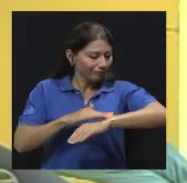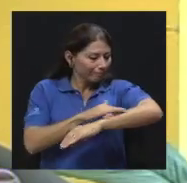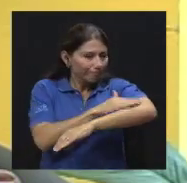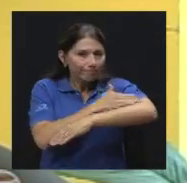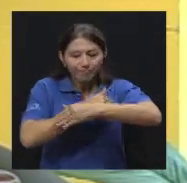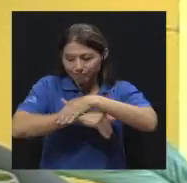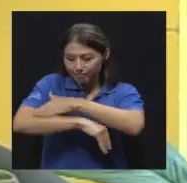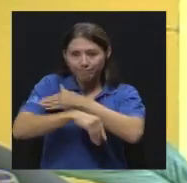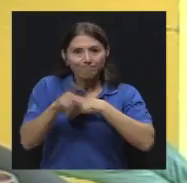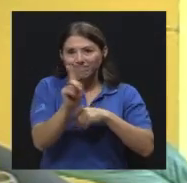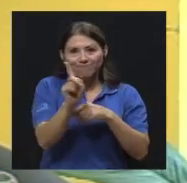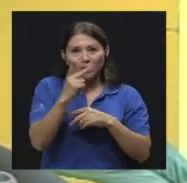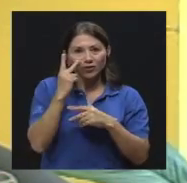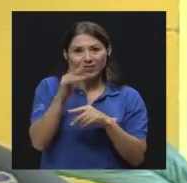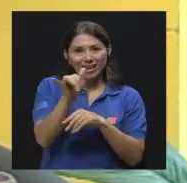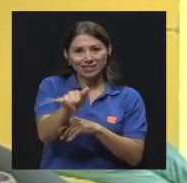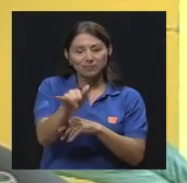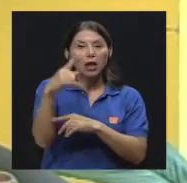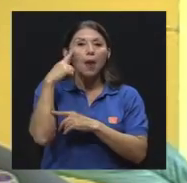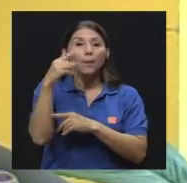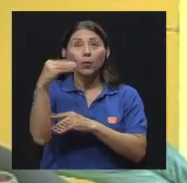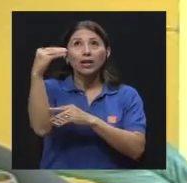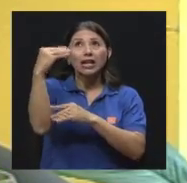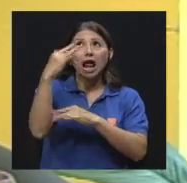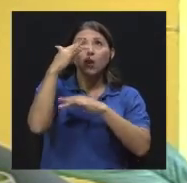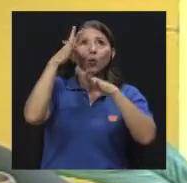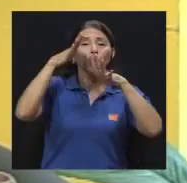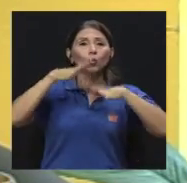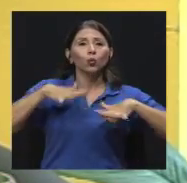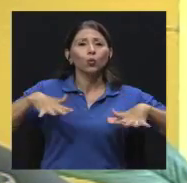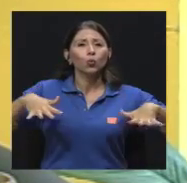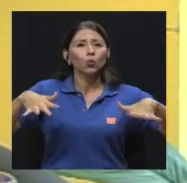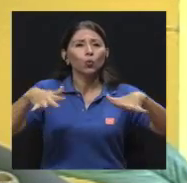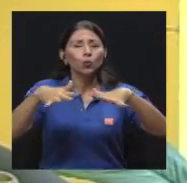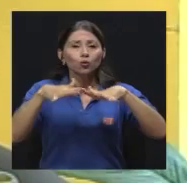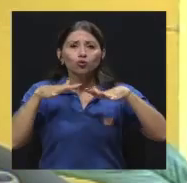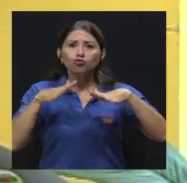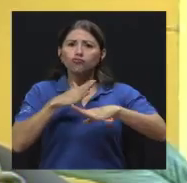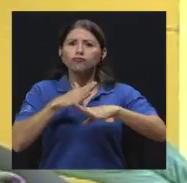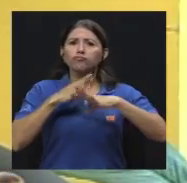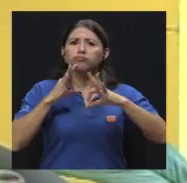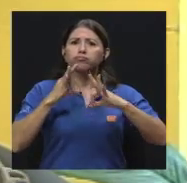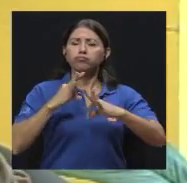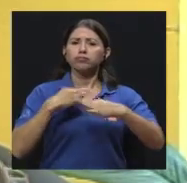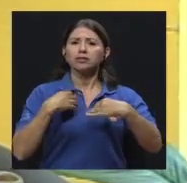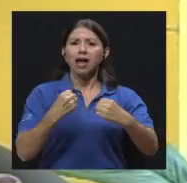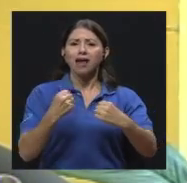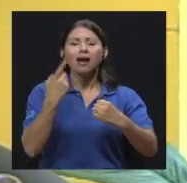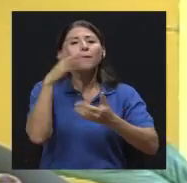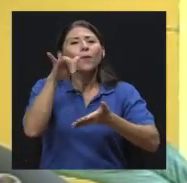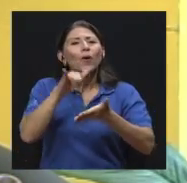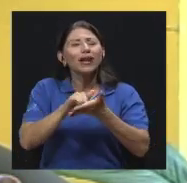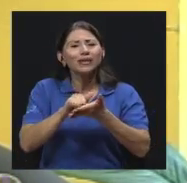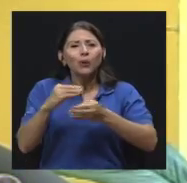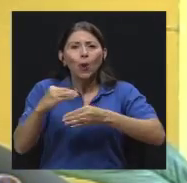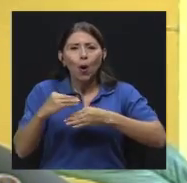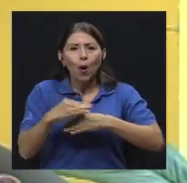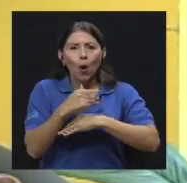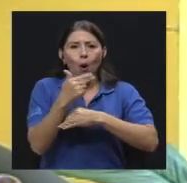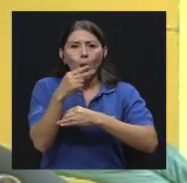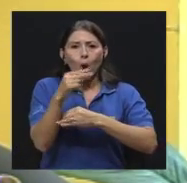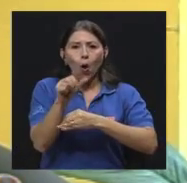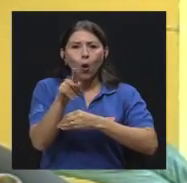genera algún efecto antimicótico, por eso los vamos a tener en partes cubiertas